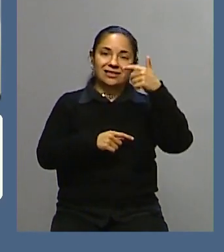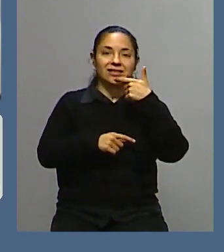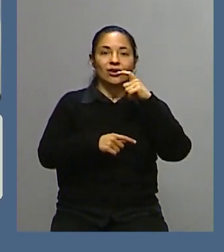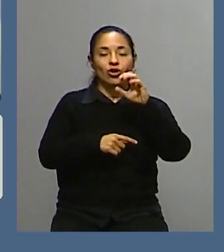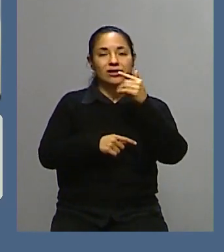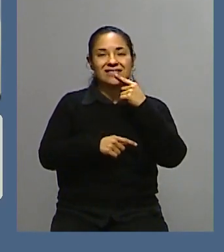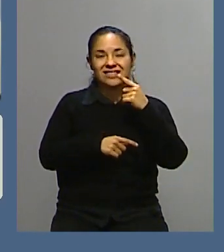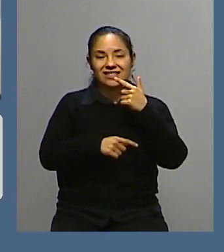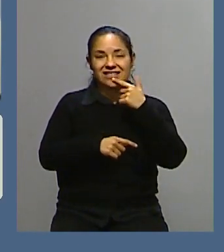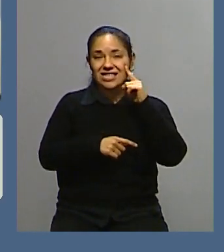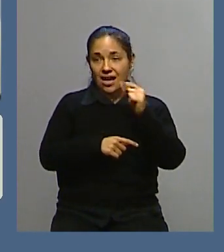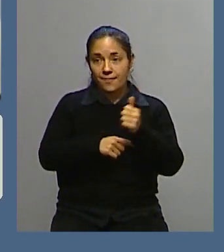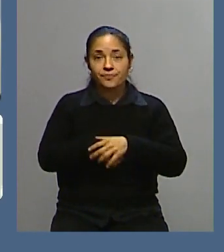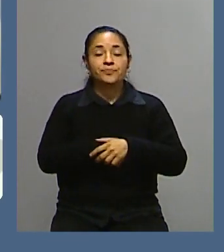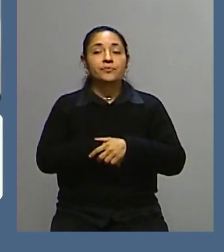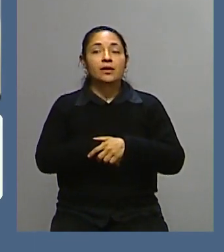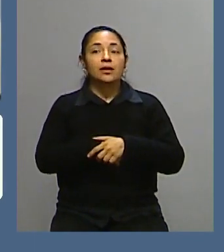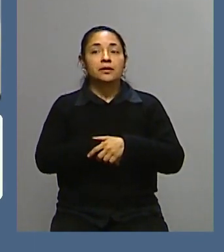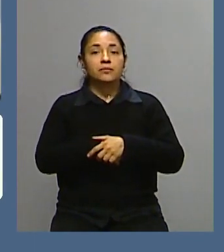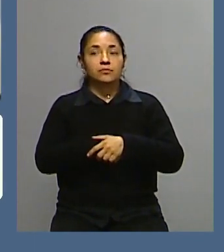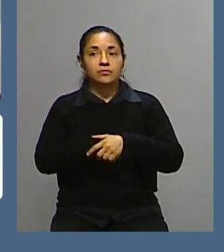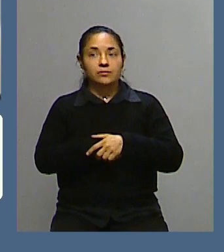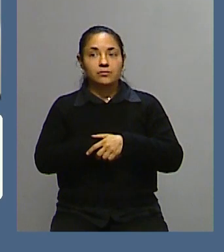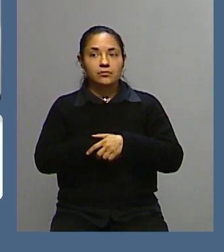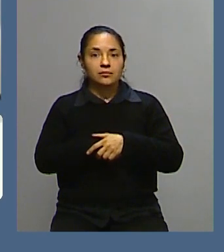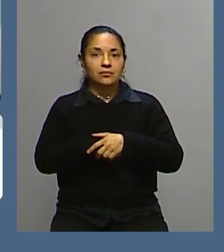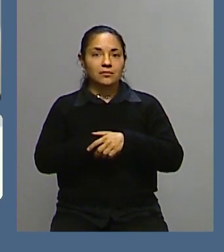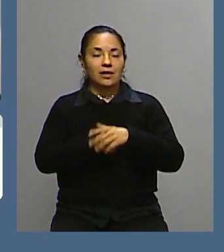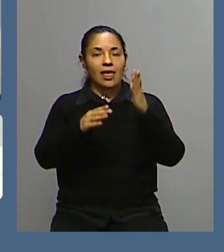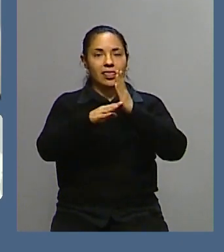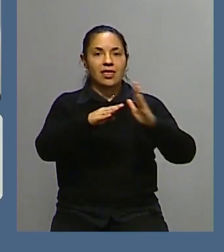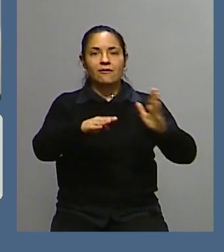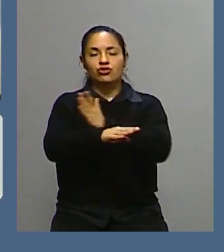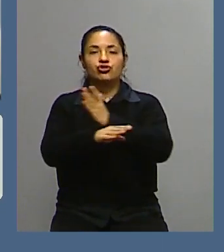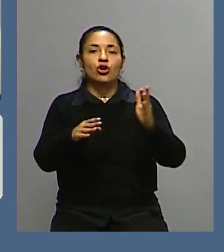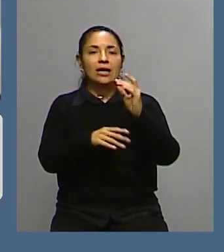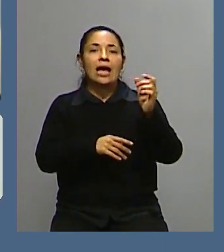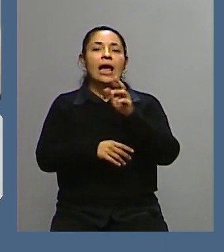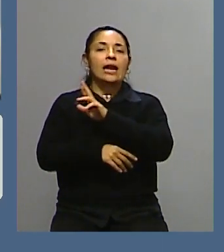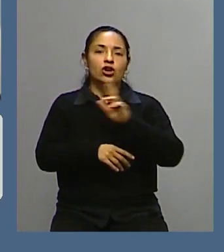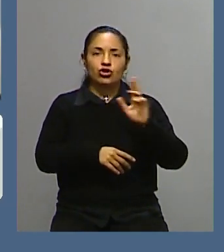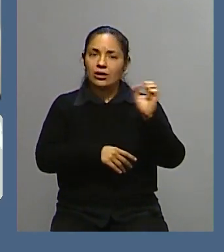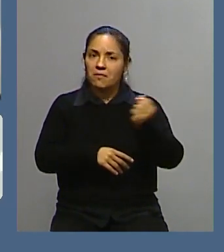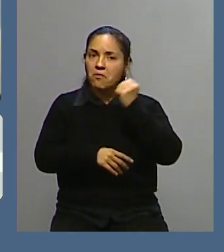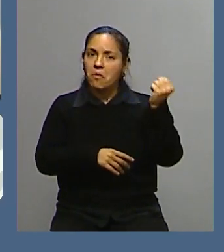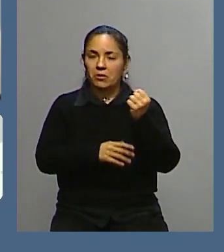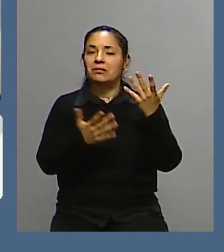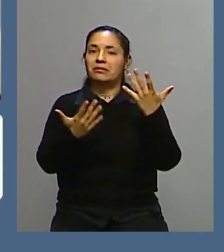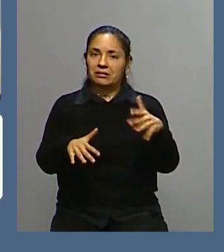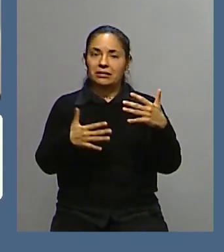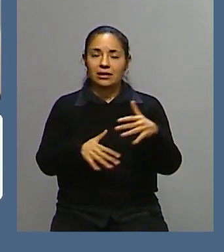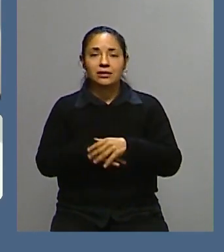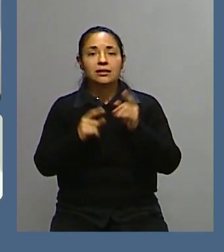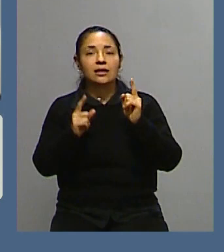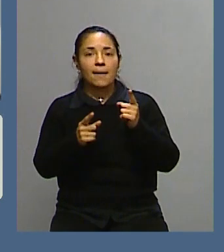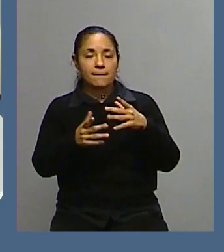hay una división religiosa muy importante y hay un movimiento republicano